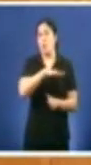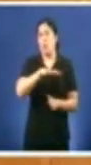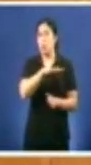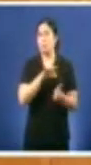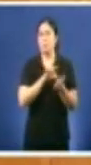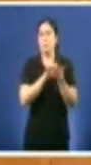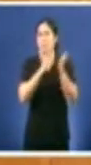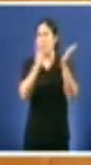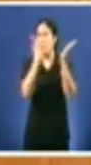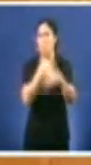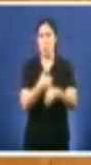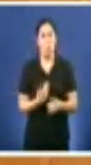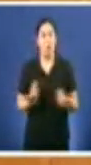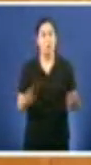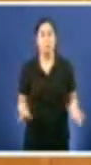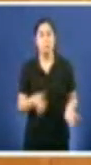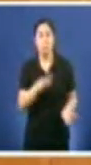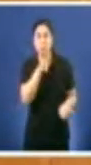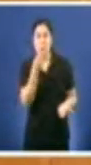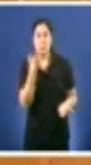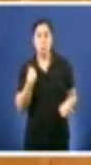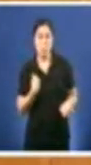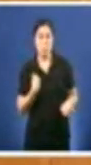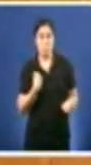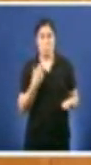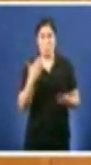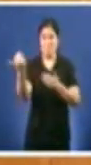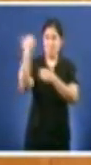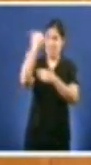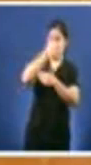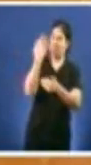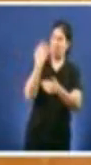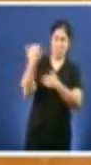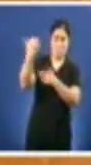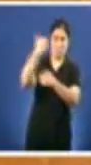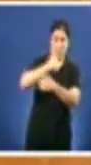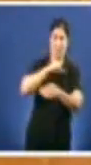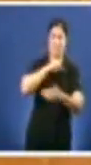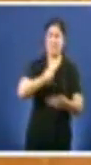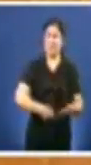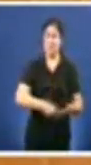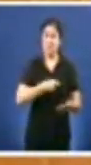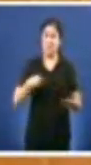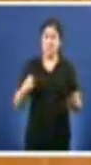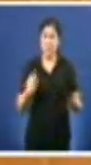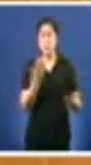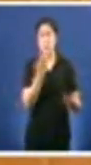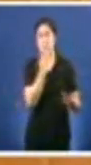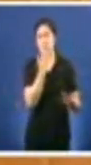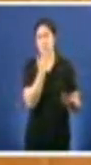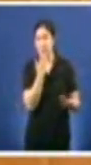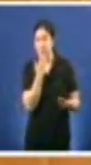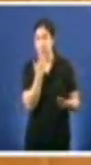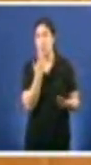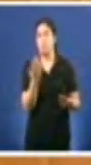responda e mentras chegan a Santiago outro día é unha intervención contaba todo o periplo que pode pasar a unha persona que